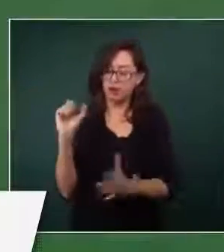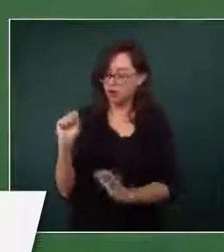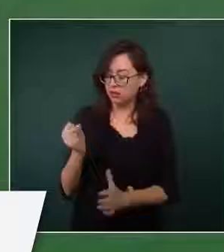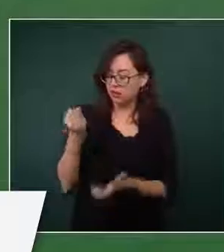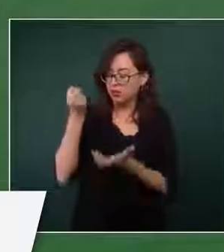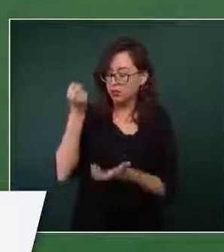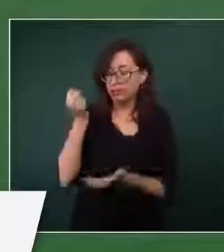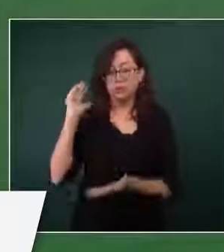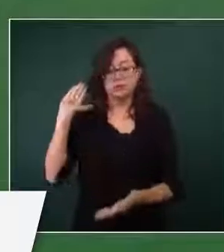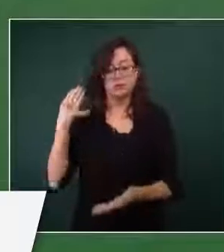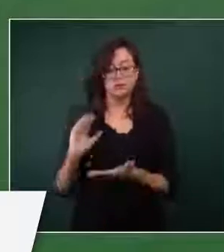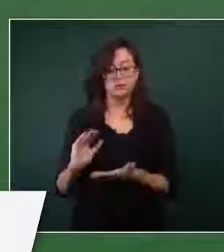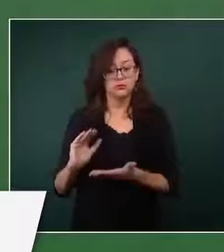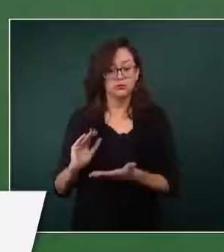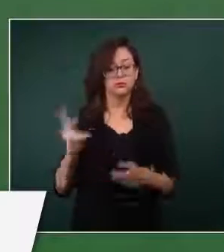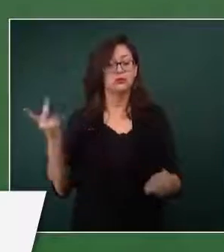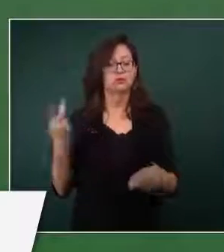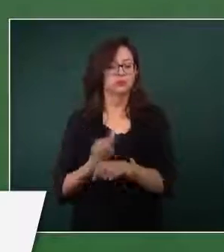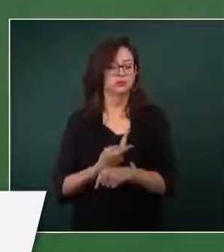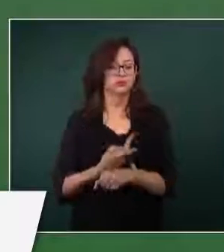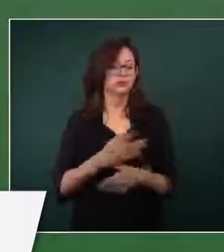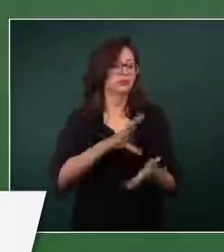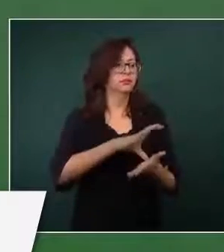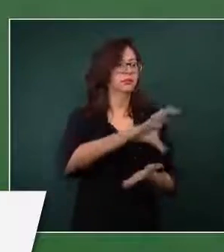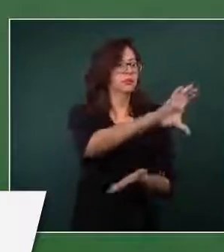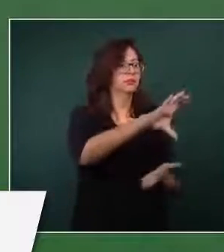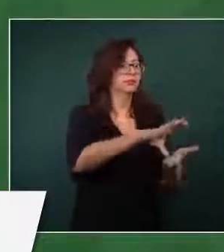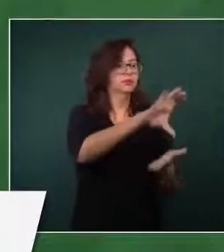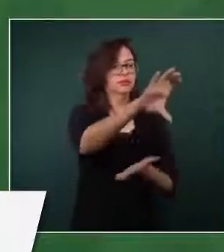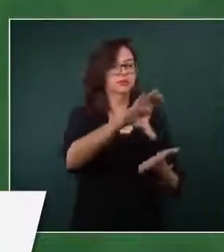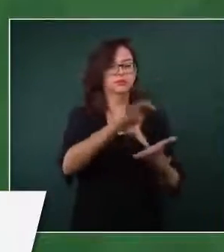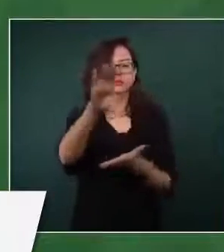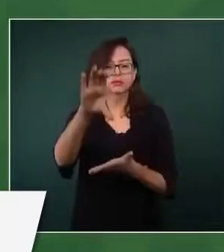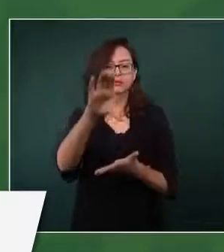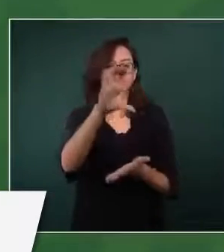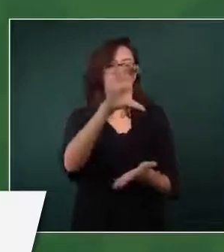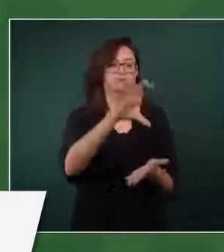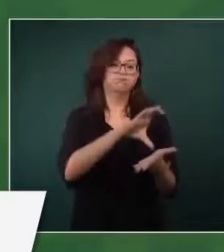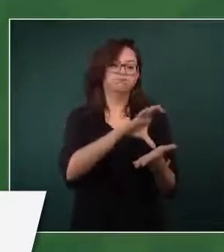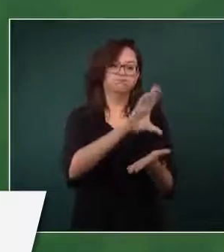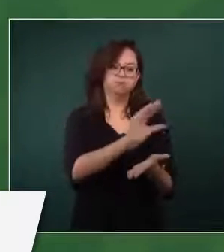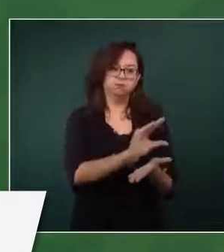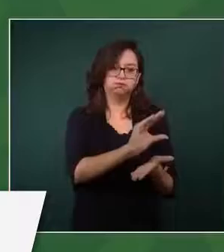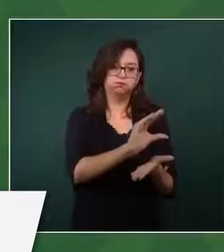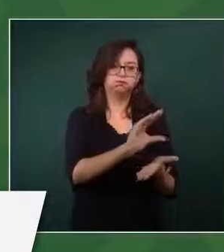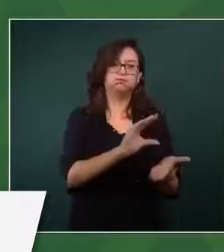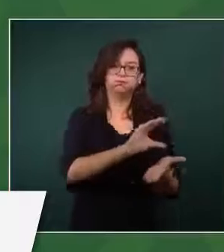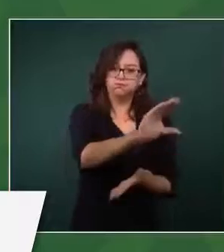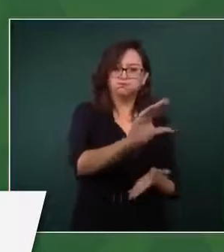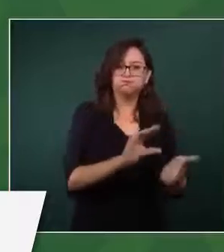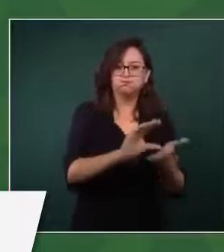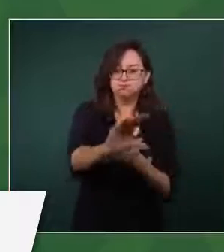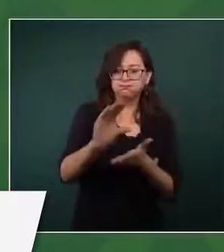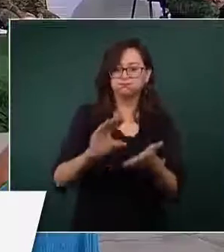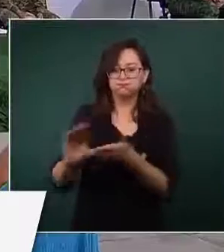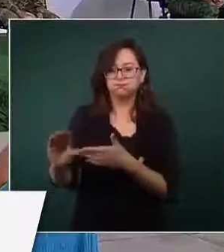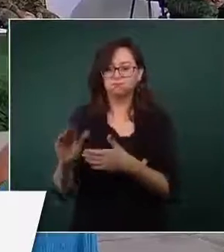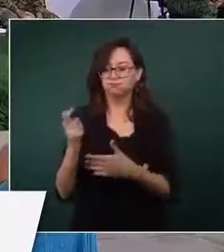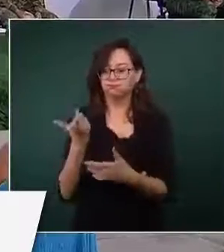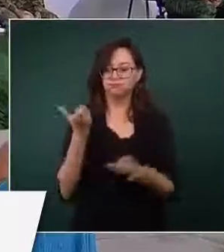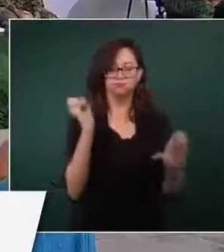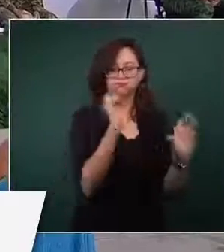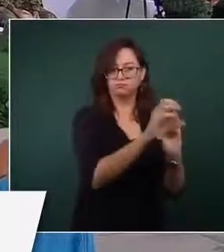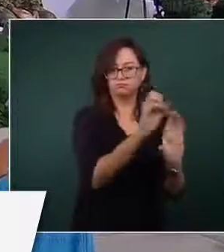corresponde menos a los estados, hay menos transferencia de esos